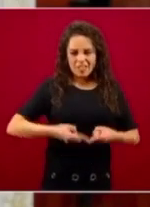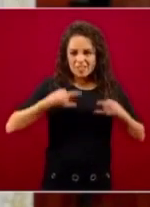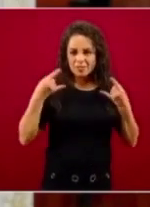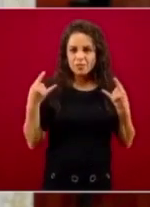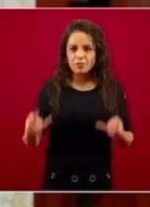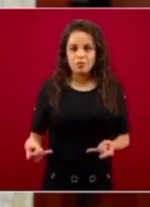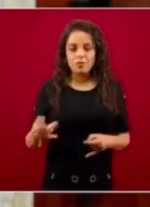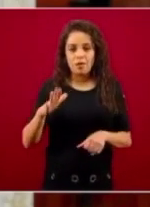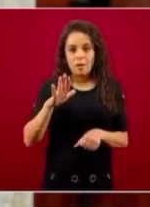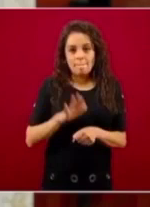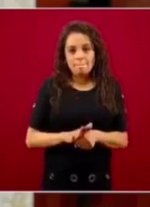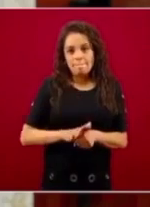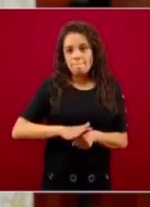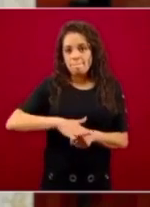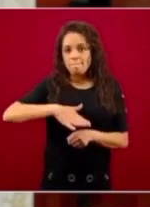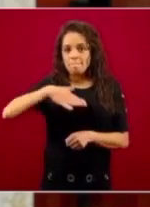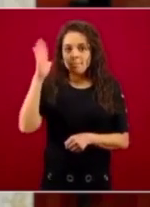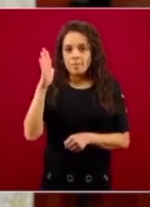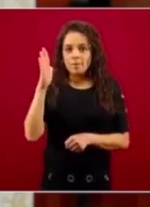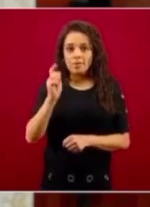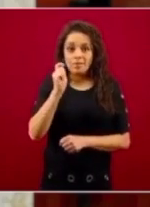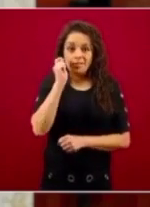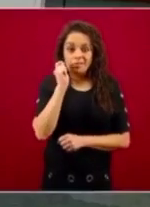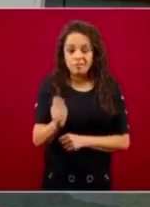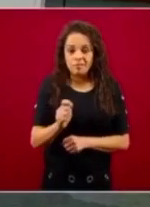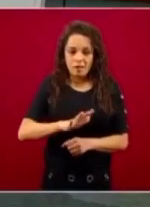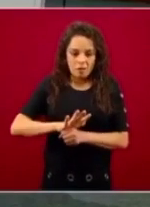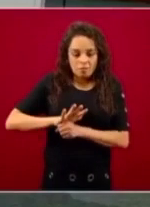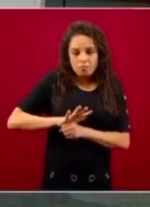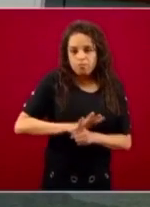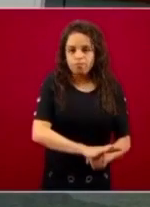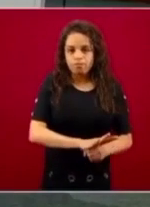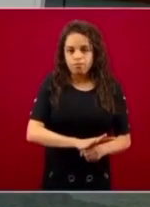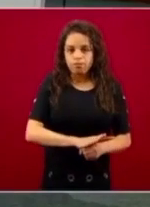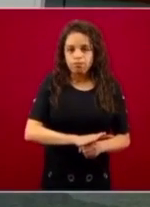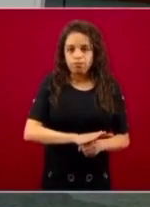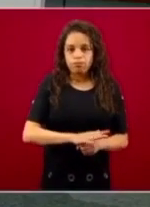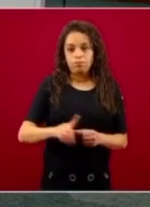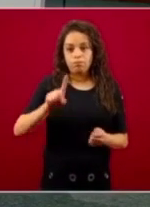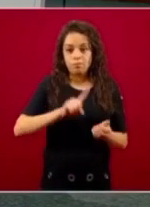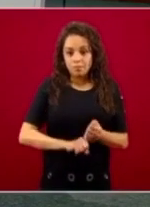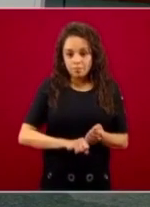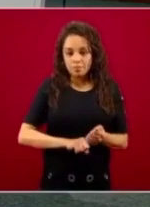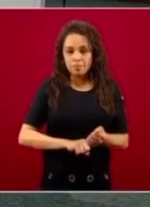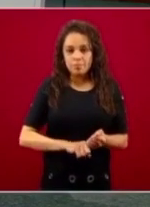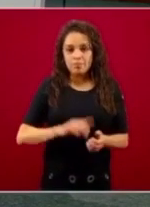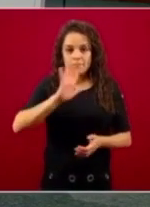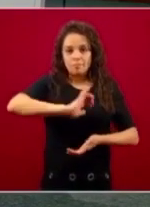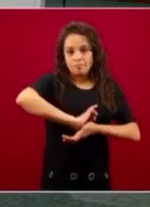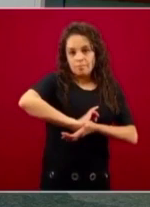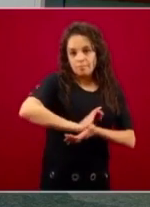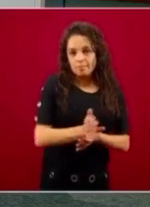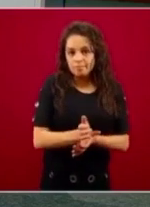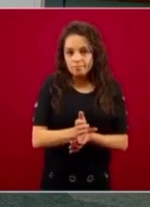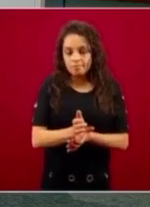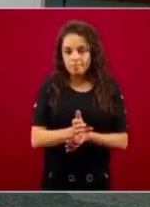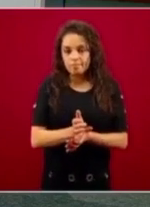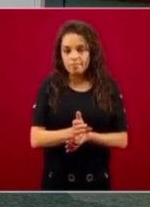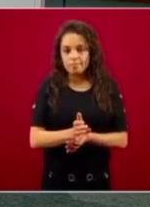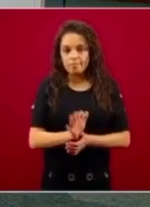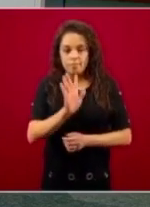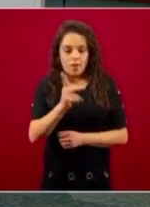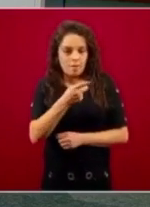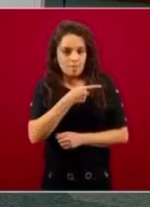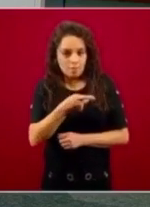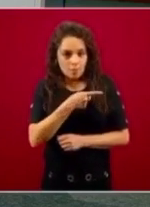los siempre desposeídos, oprimidos, despojados y discriminados, aquellos que han sido